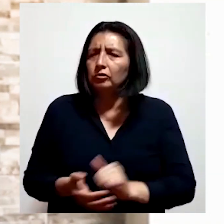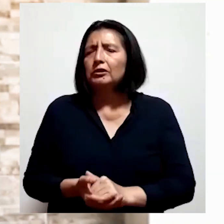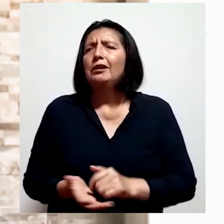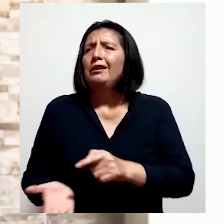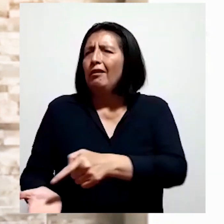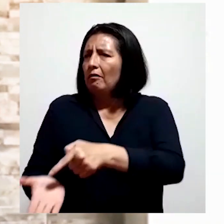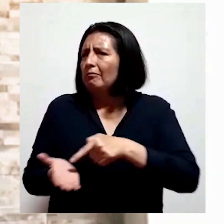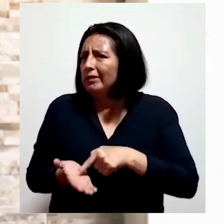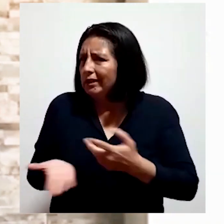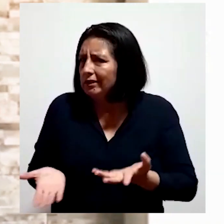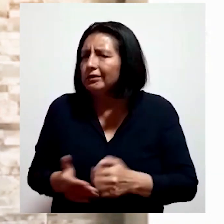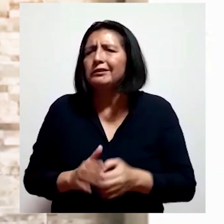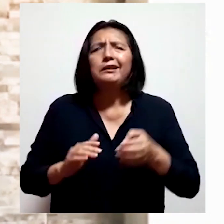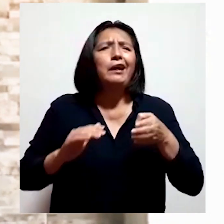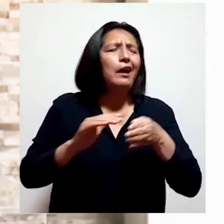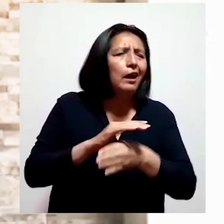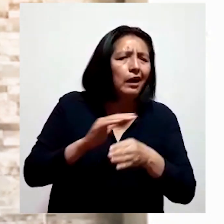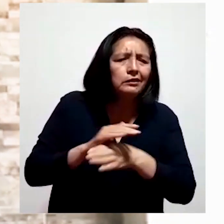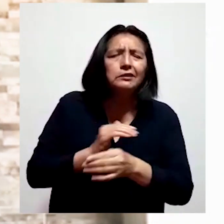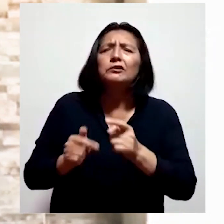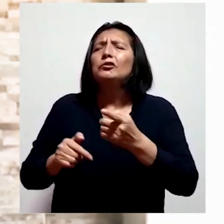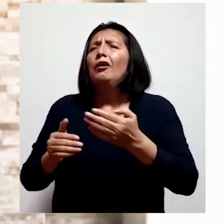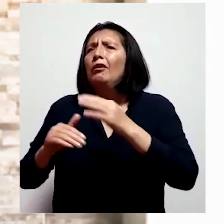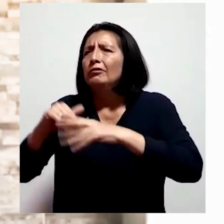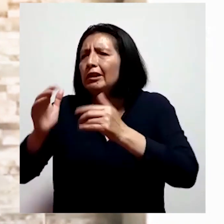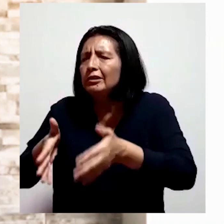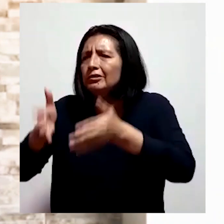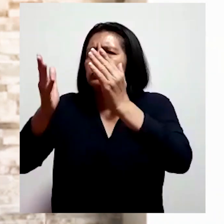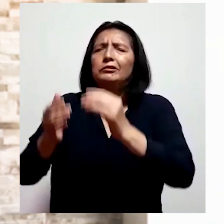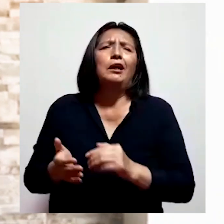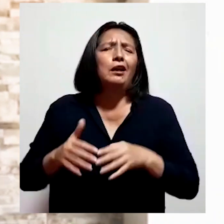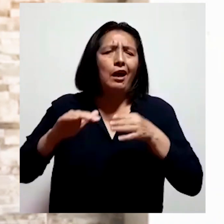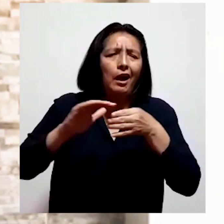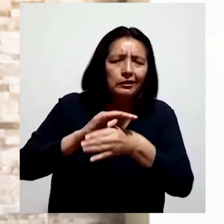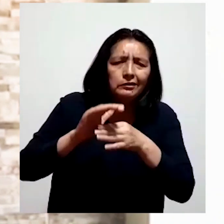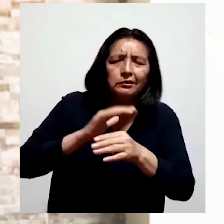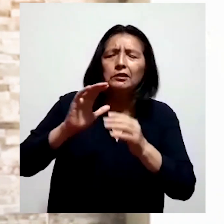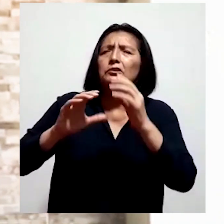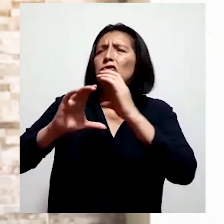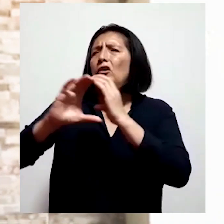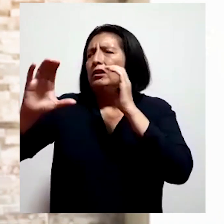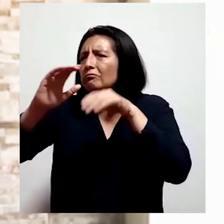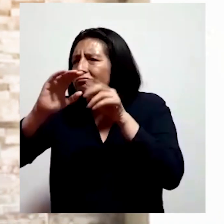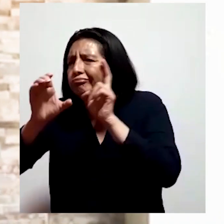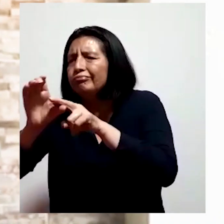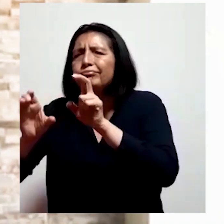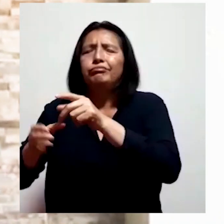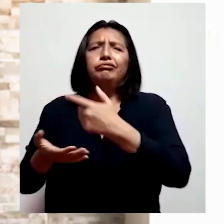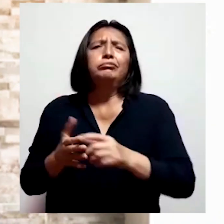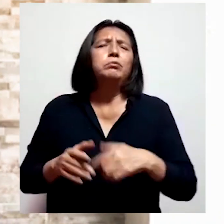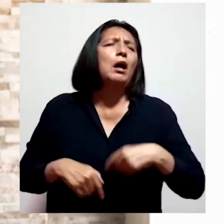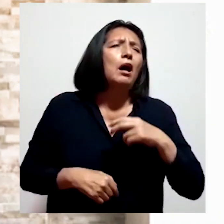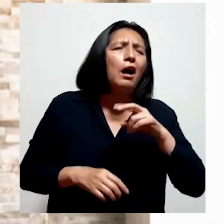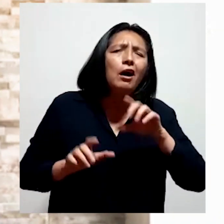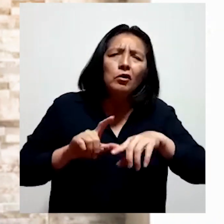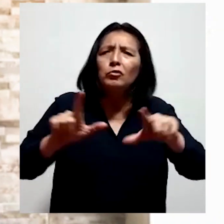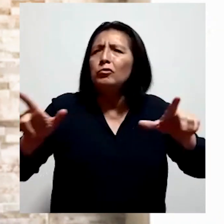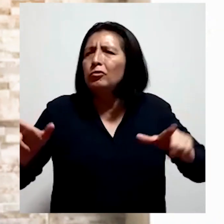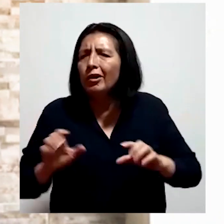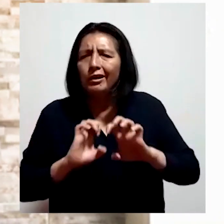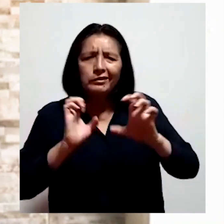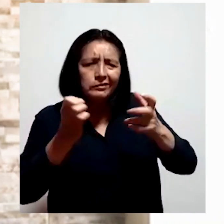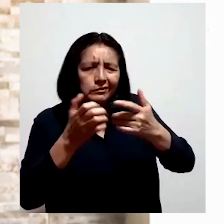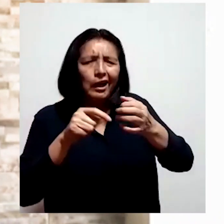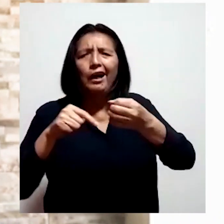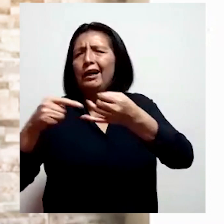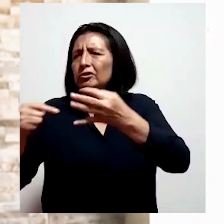estableciéndose la obligatoriedad de acceso en edificios, transportes públicos, espectáculos públicos, servicios higiénicos